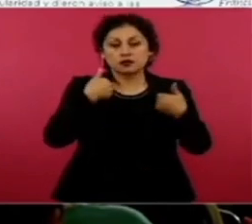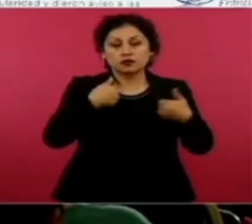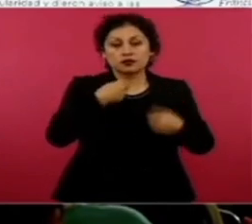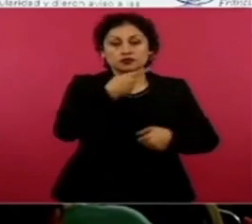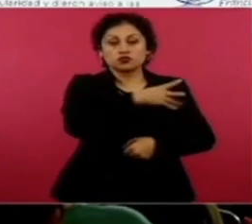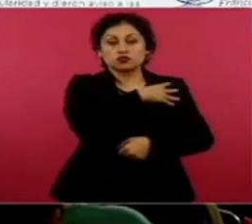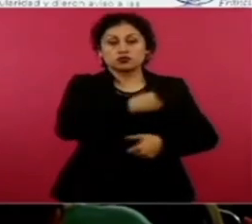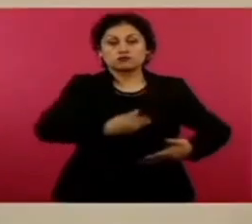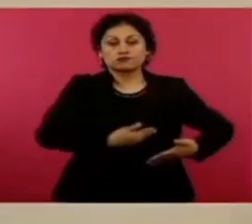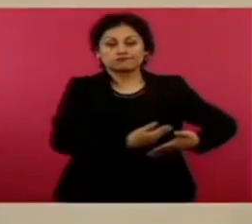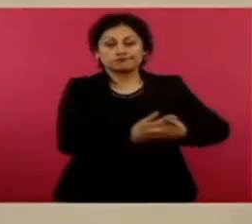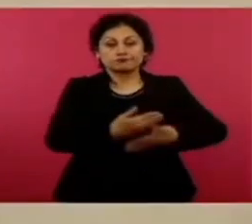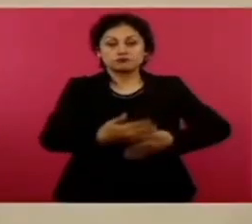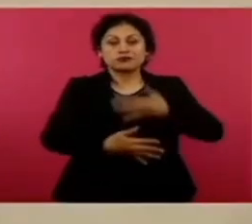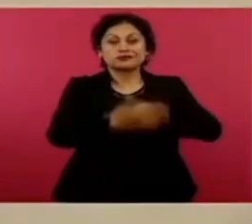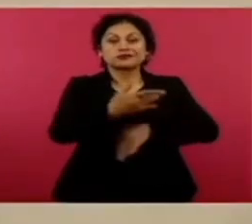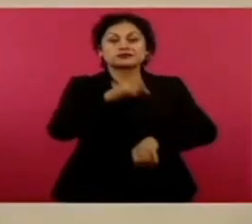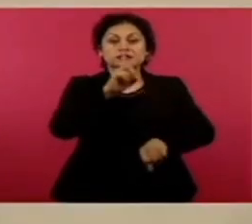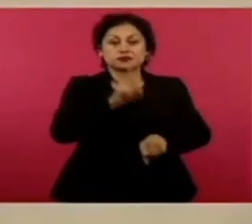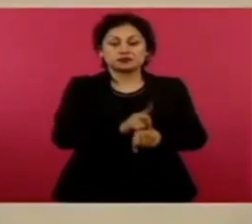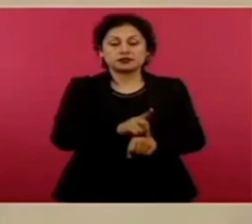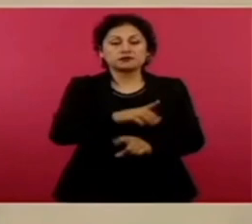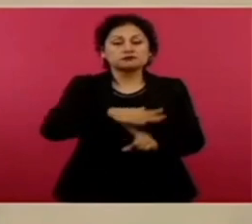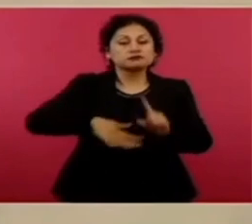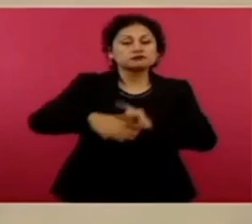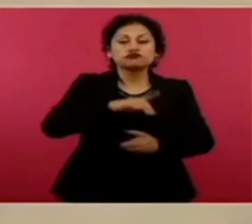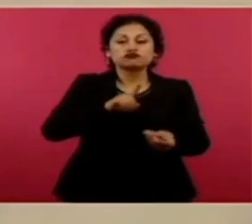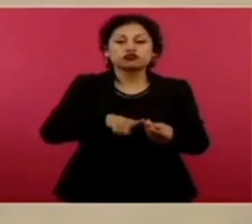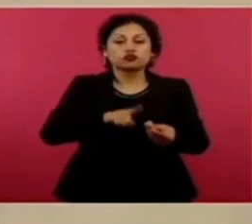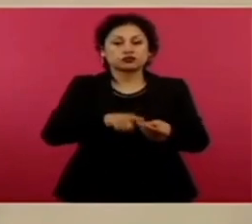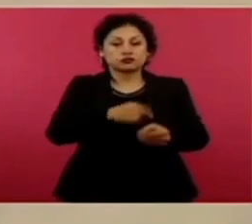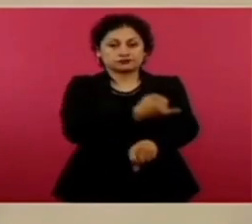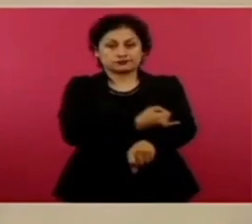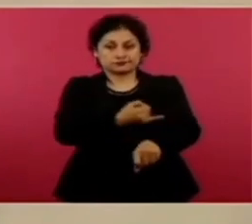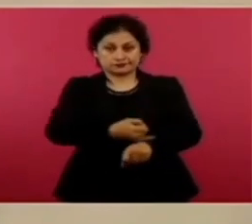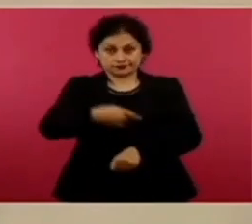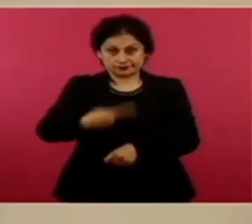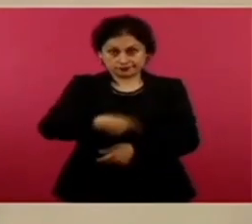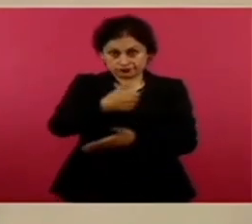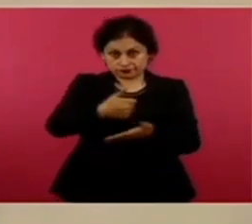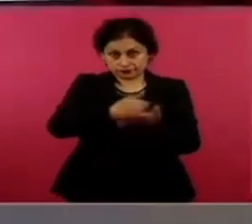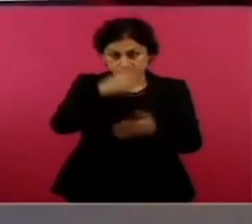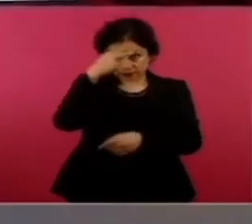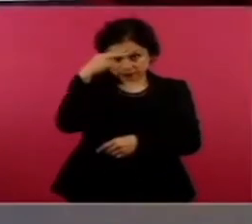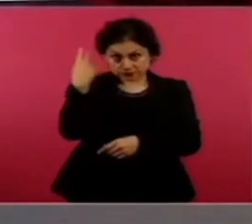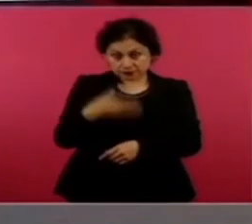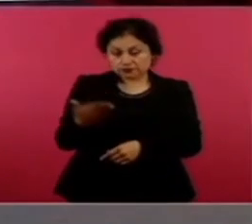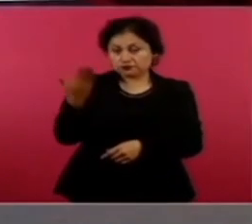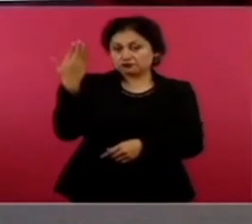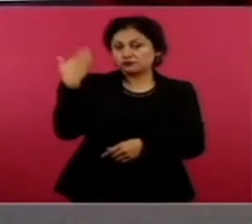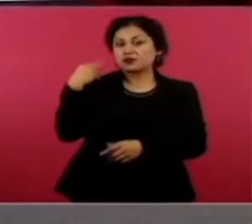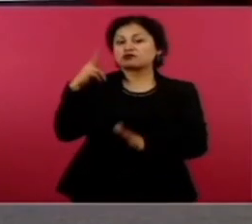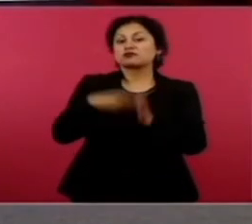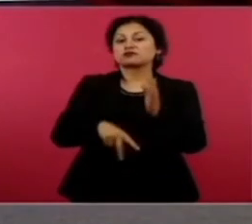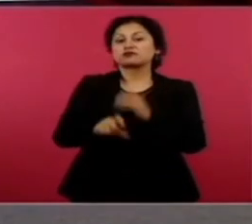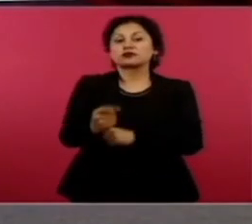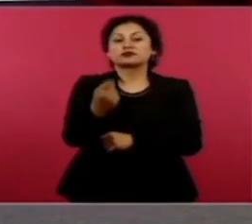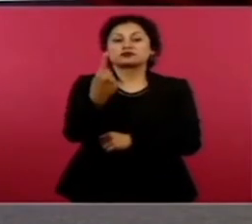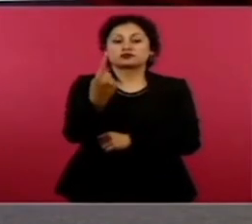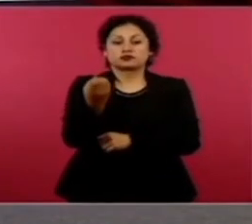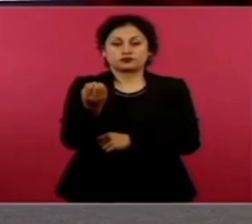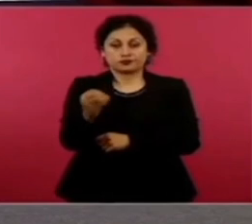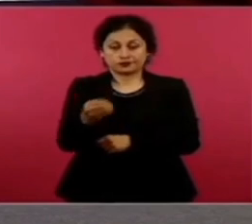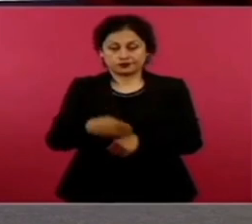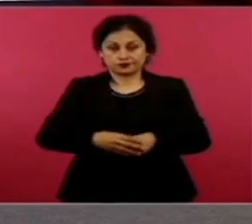el 2003 y 2006. Es decir, durante 13 años, los ahora sentenciados esclavizaron a la víctima y la obligaron a